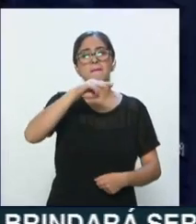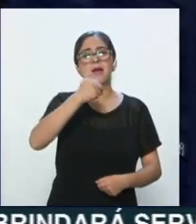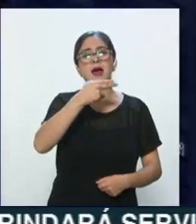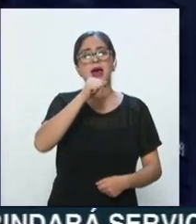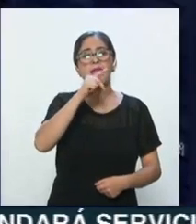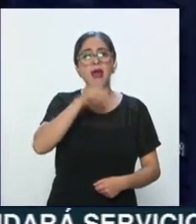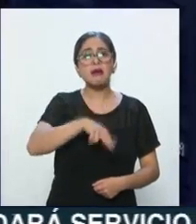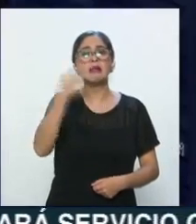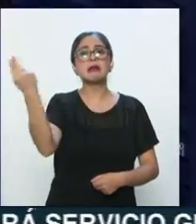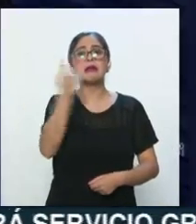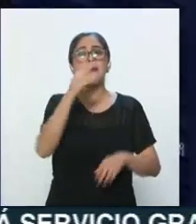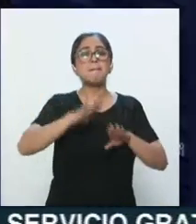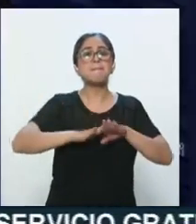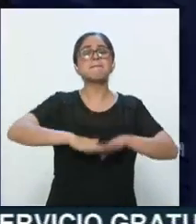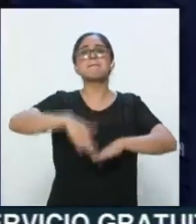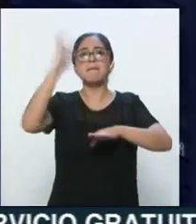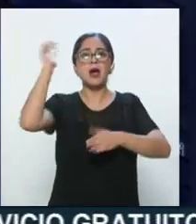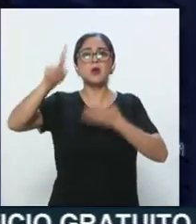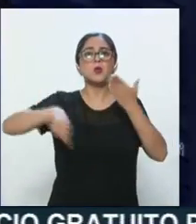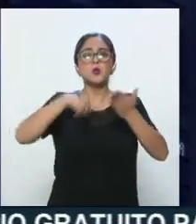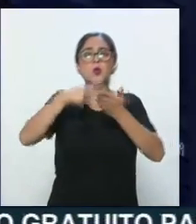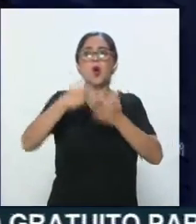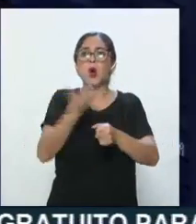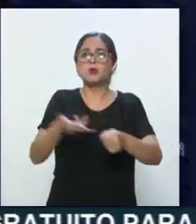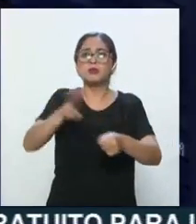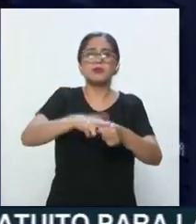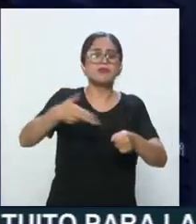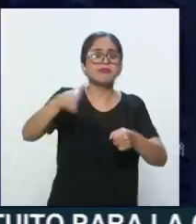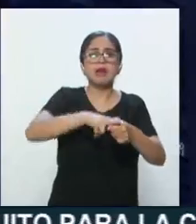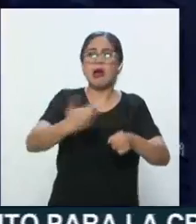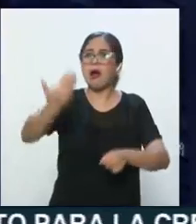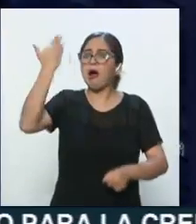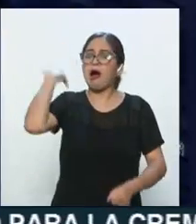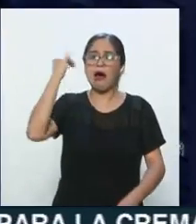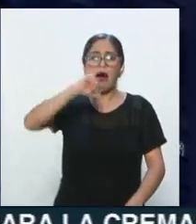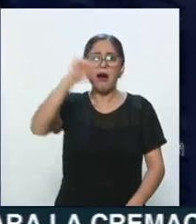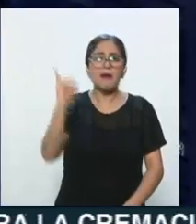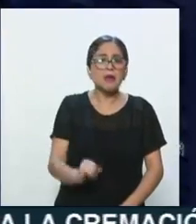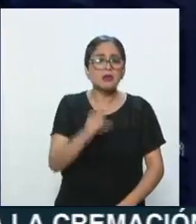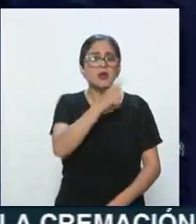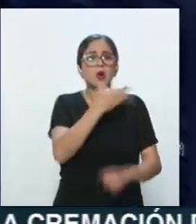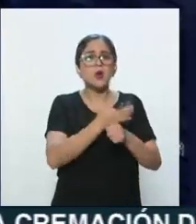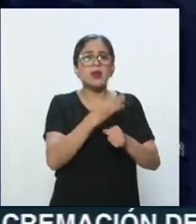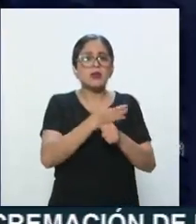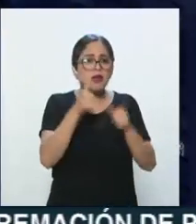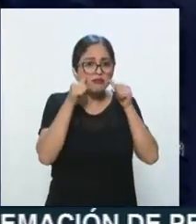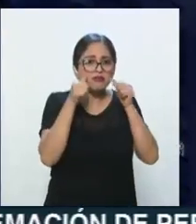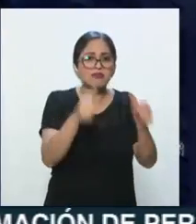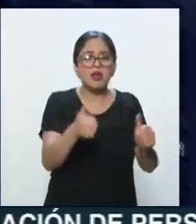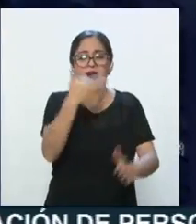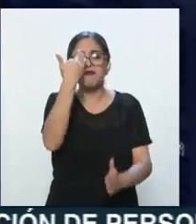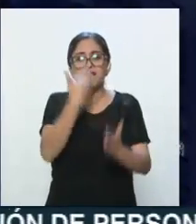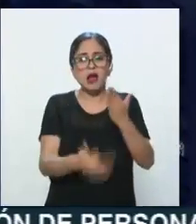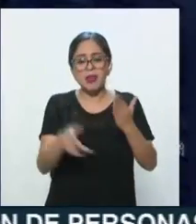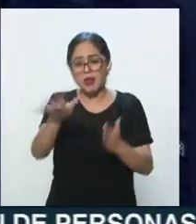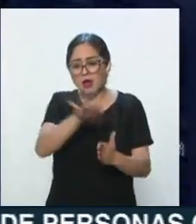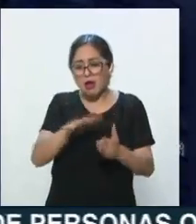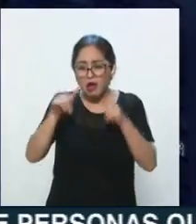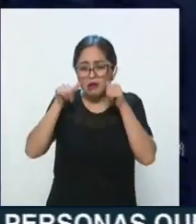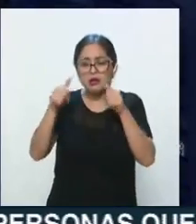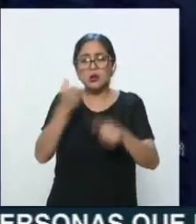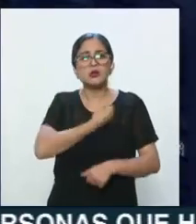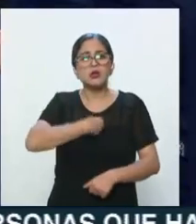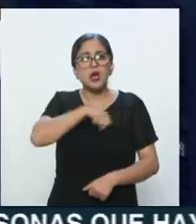nivel de capacidad hospitalario jamás concebido y que mostró su talón de Aquiles, la cobertura de salud y los servicios